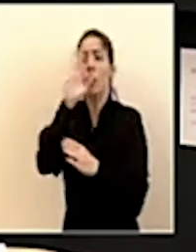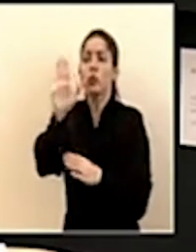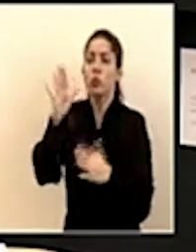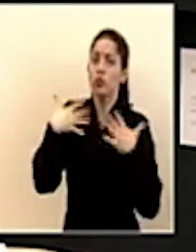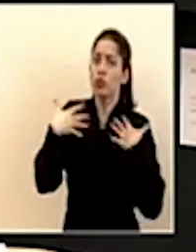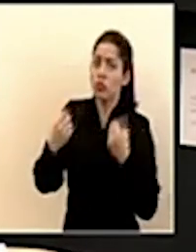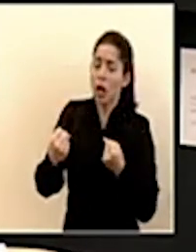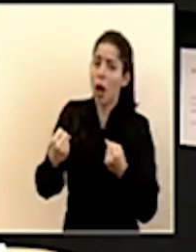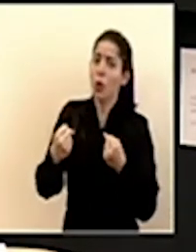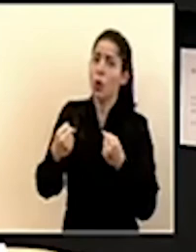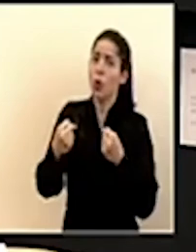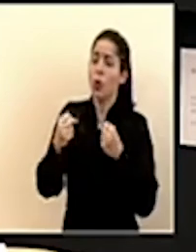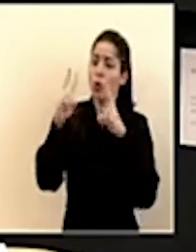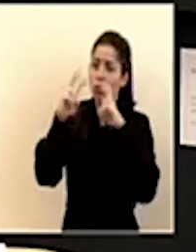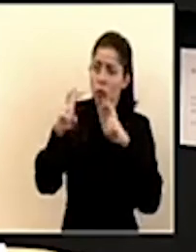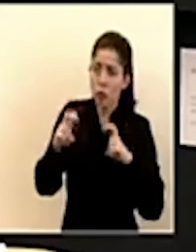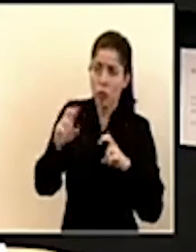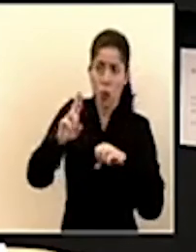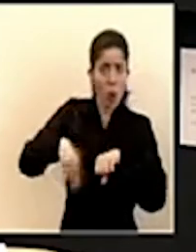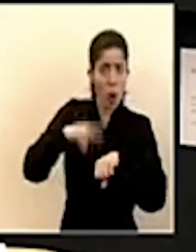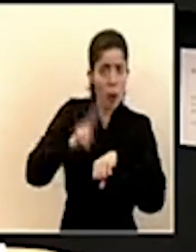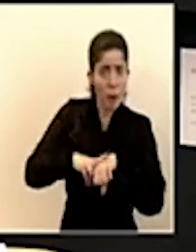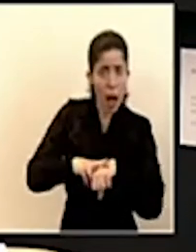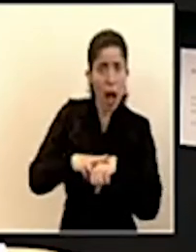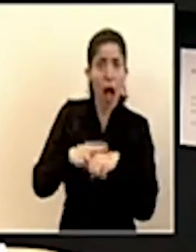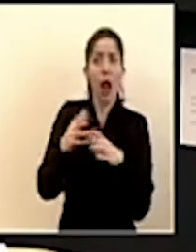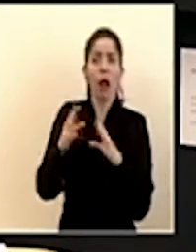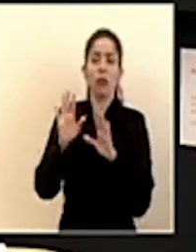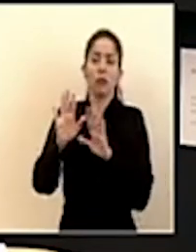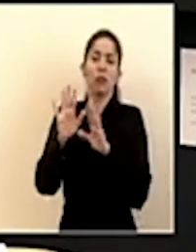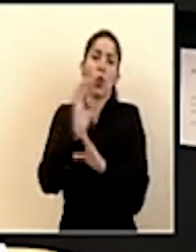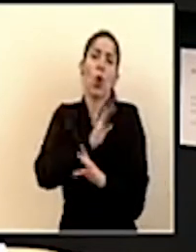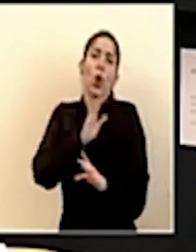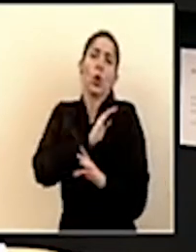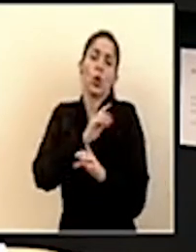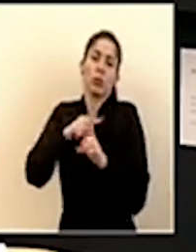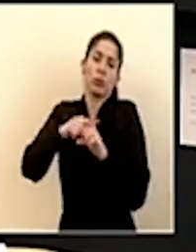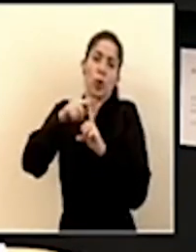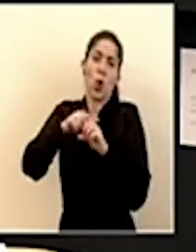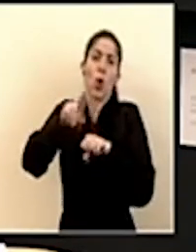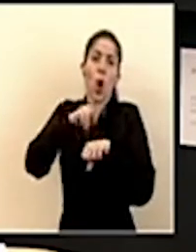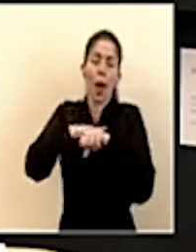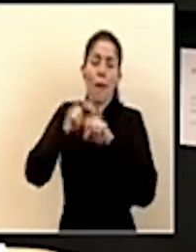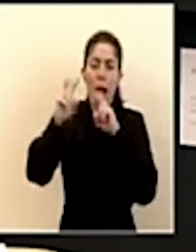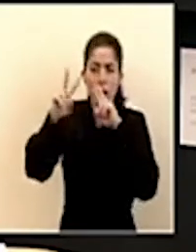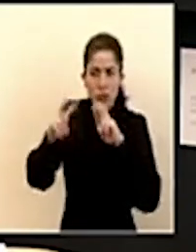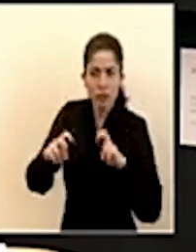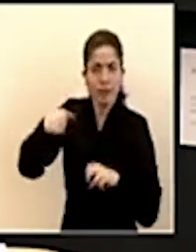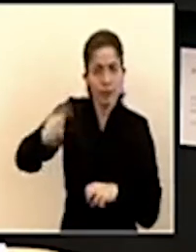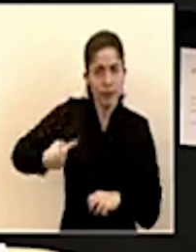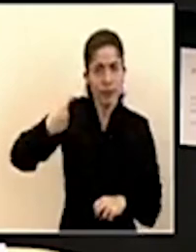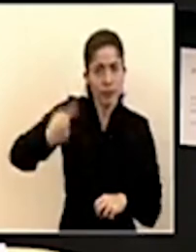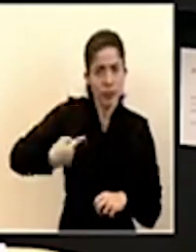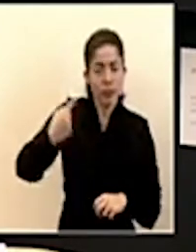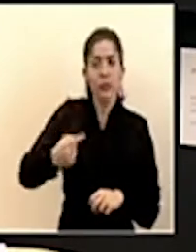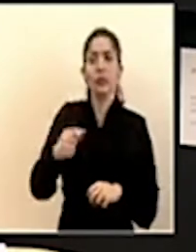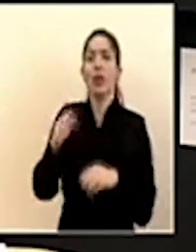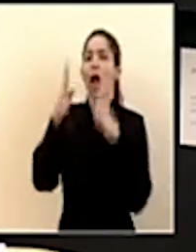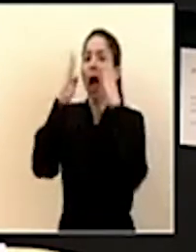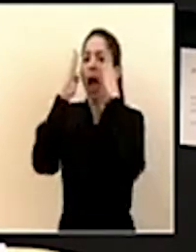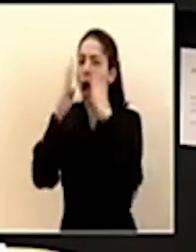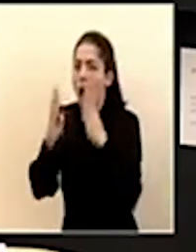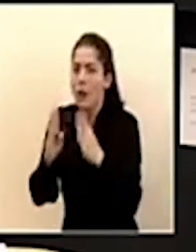salud sigue normal digamos dentro de las condiciones normales que se le están